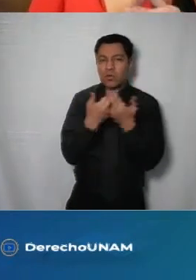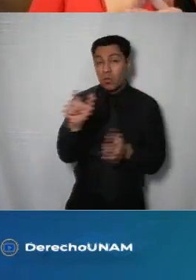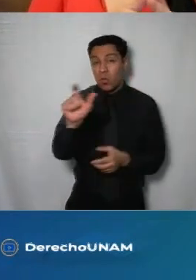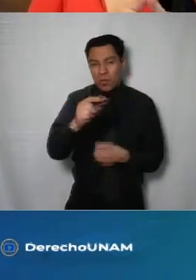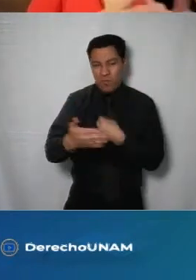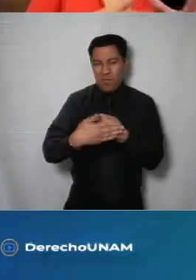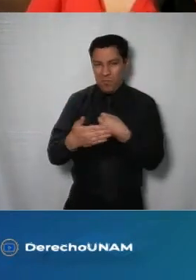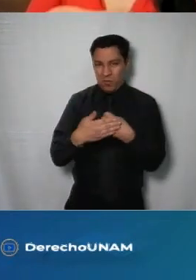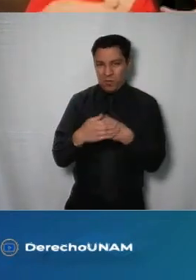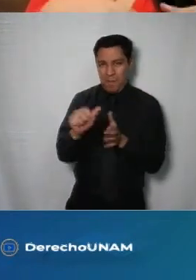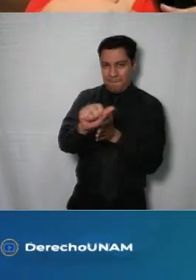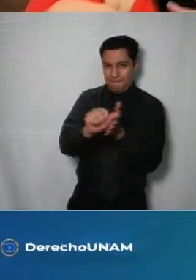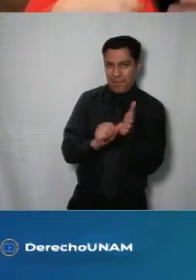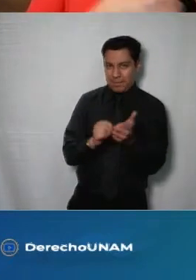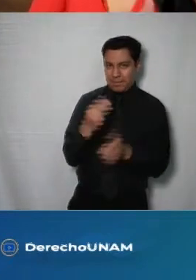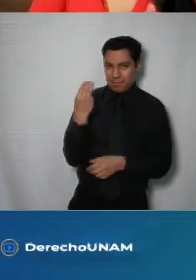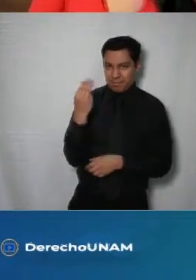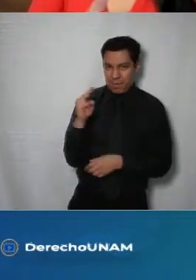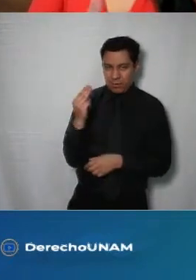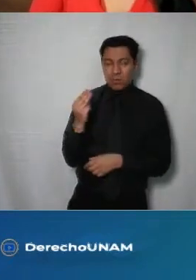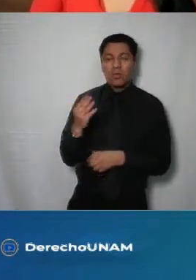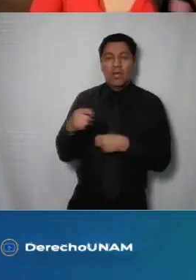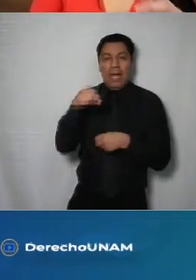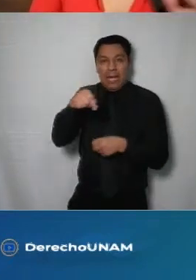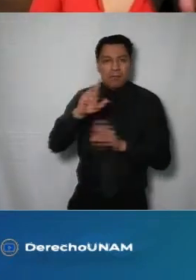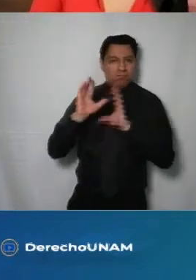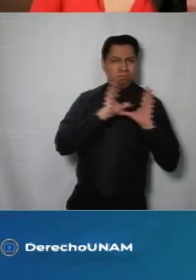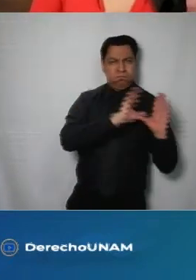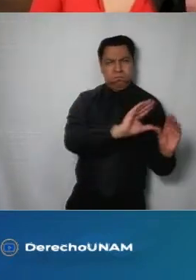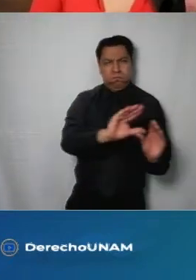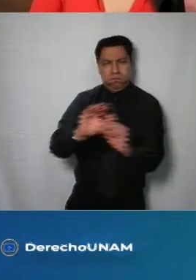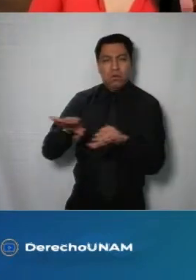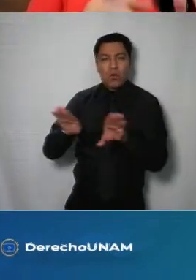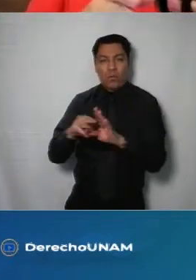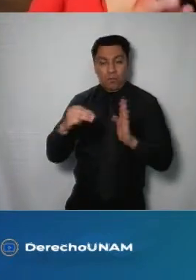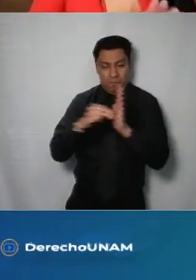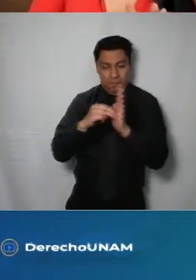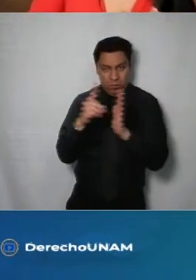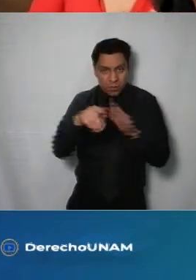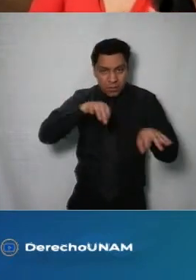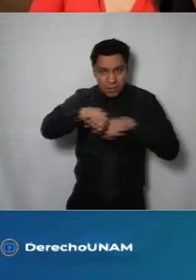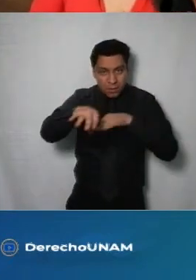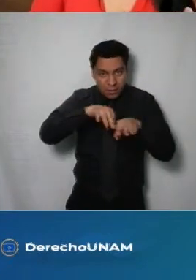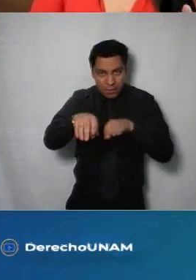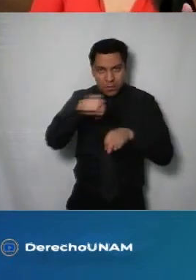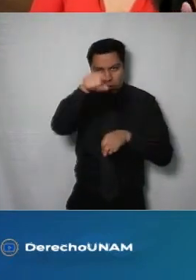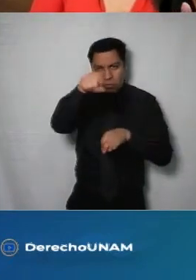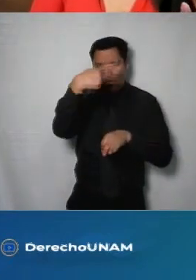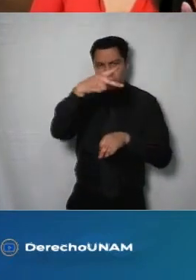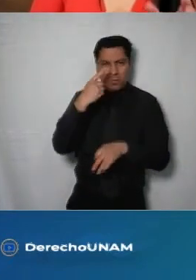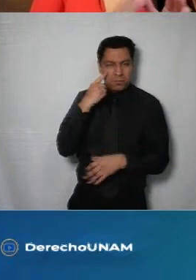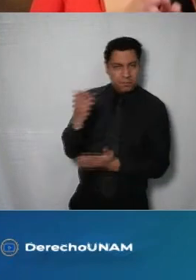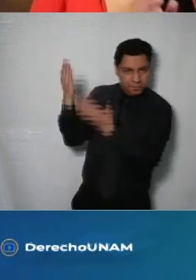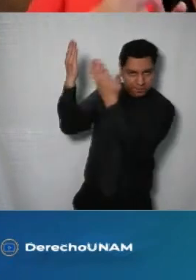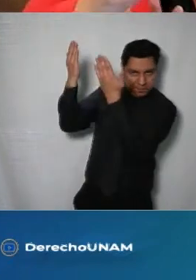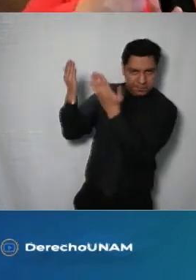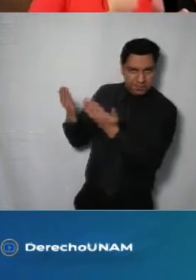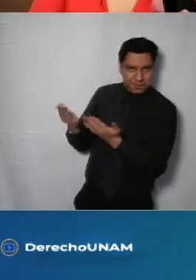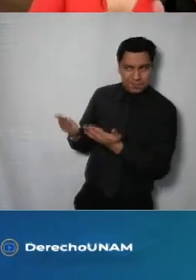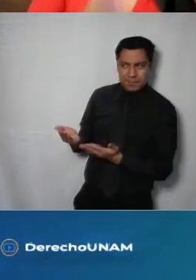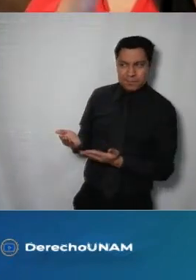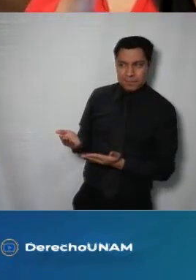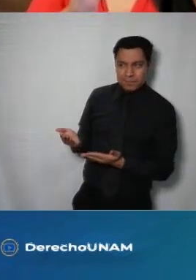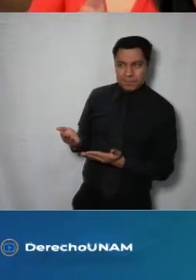marzo ahí vamos a hacer la capacitación y presentar toda la metodología de trabajo ustedes lo pueden ver en su pantalla estamos viendo